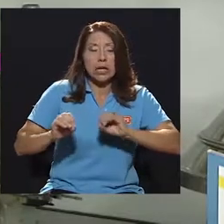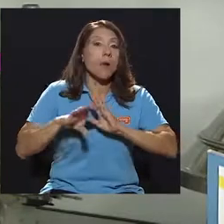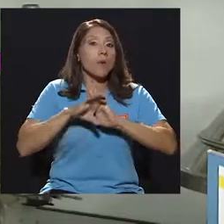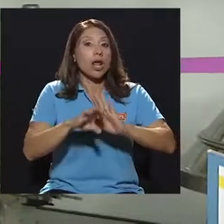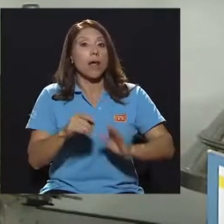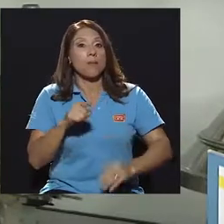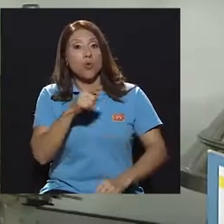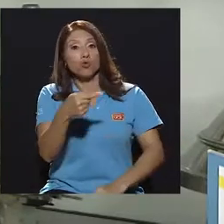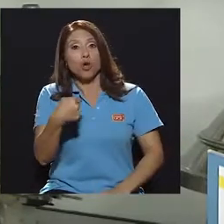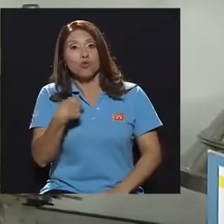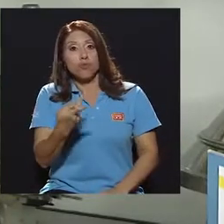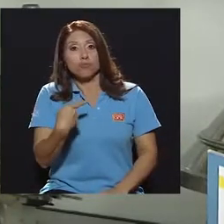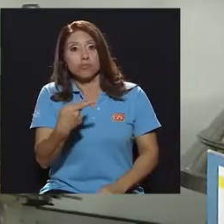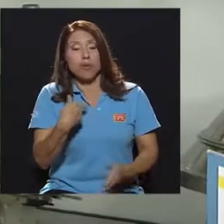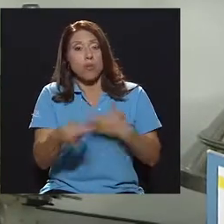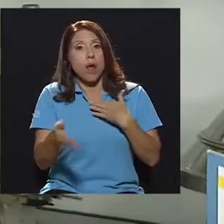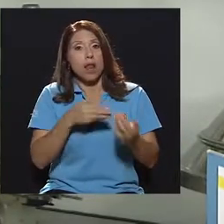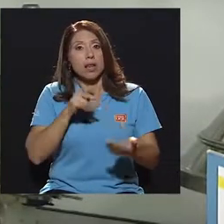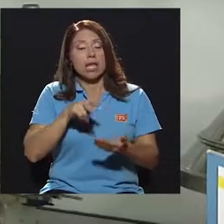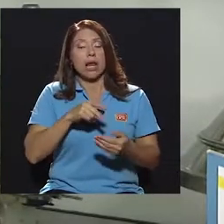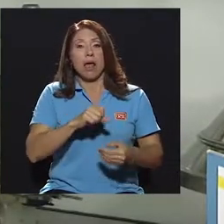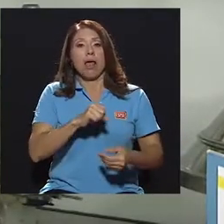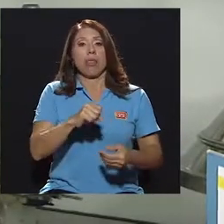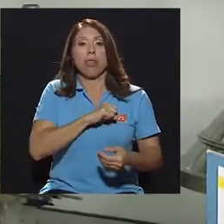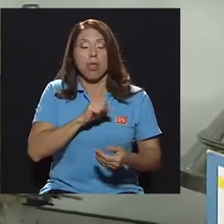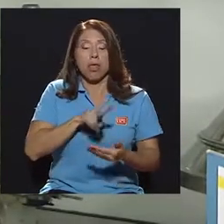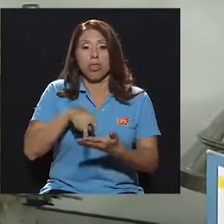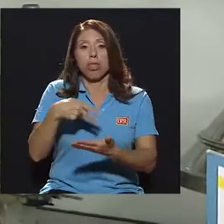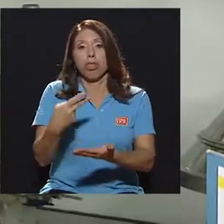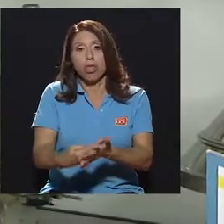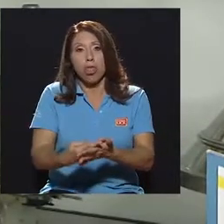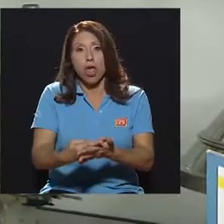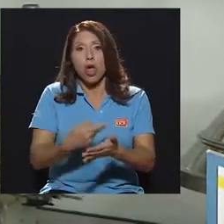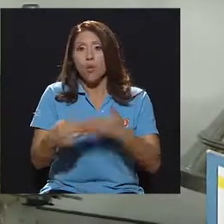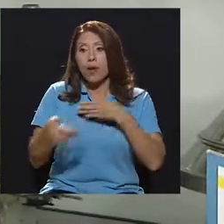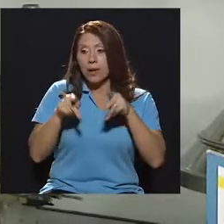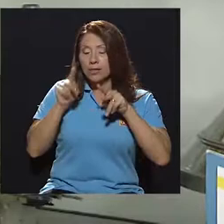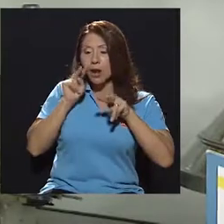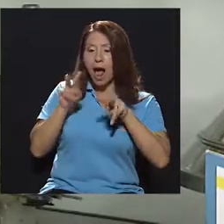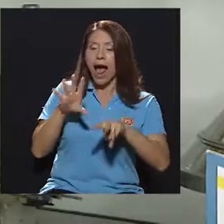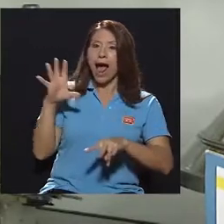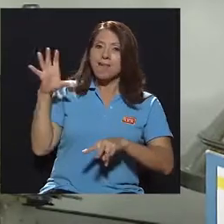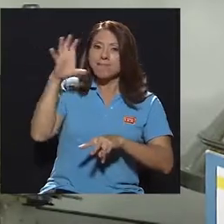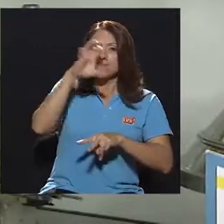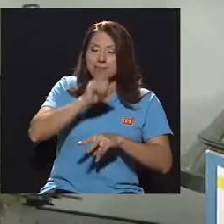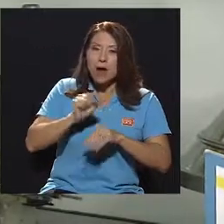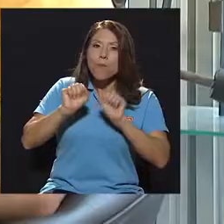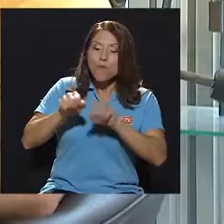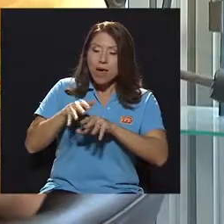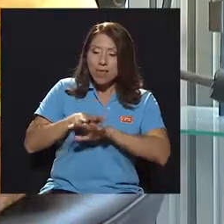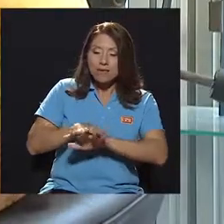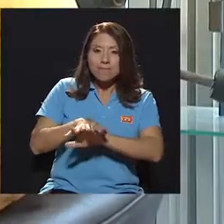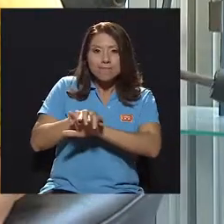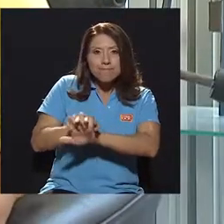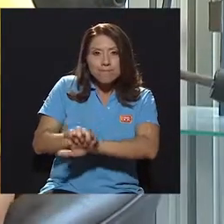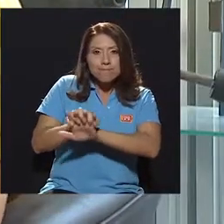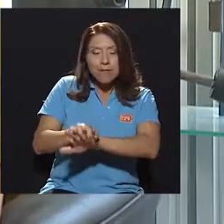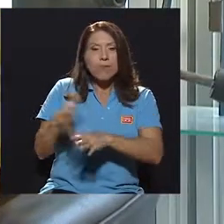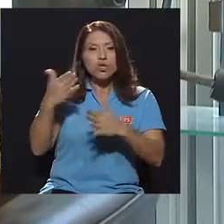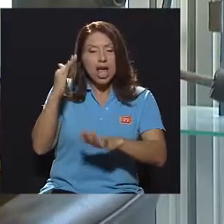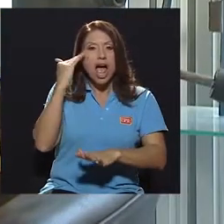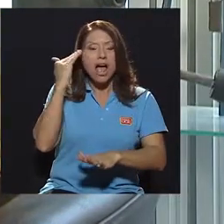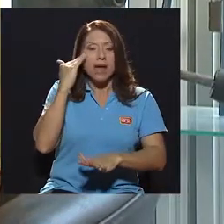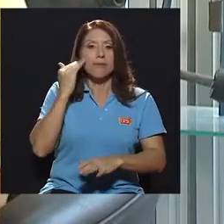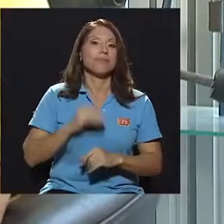en este momento con un paro cardíaco, cualquier persona pueda comenzar porque tiene ese conocimiento previo de cómo hacerlo. Perfecto. Vamos a hacer una